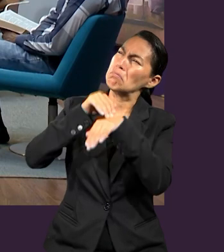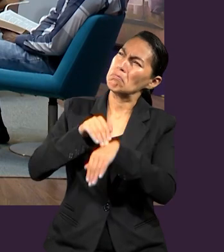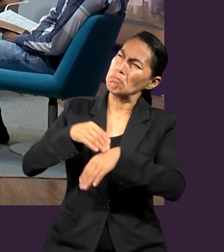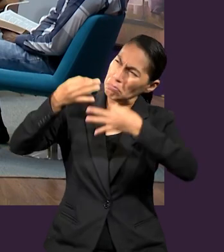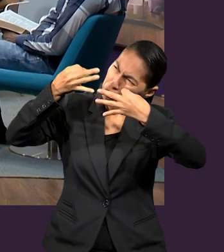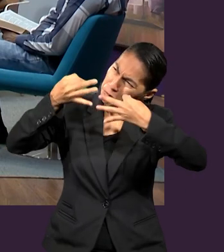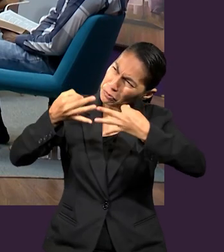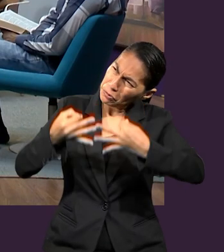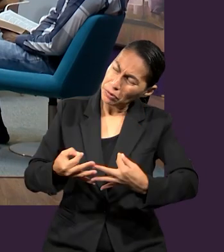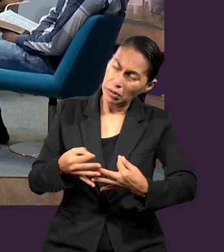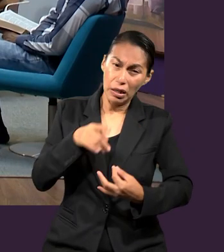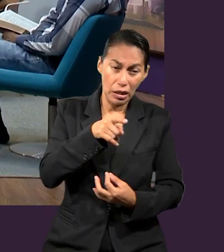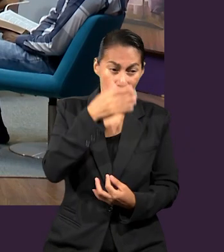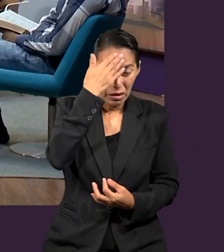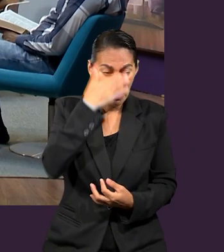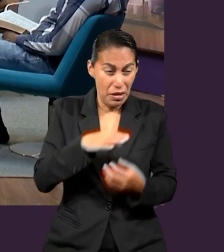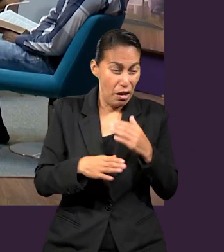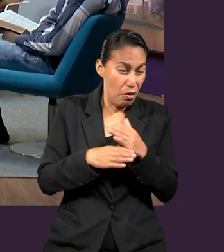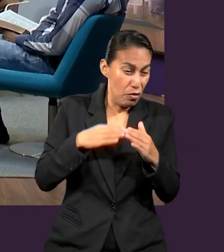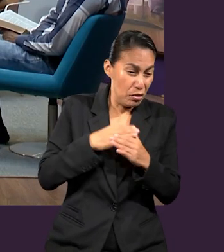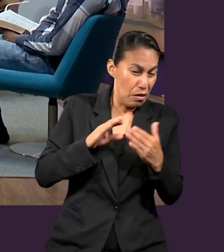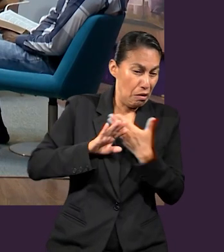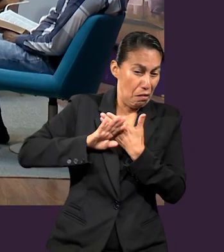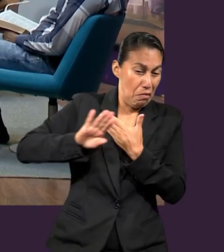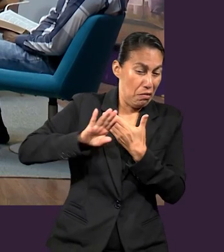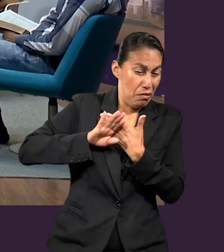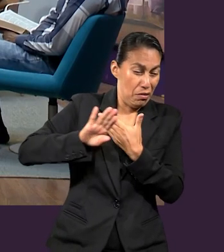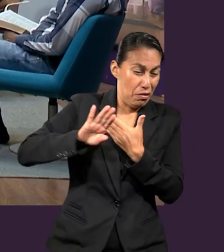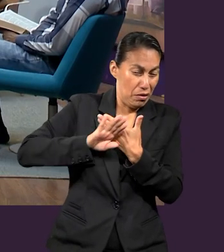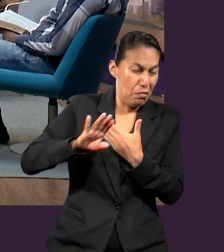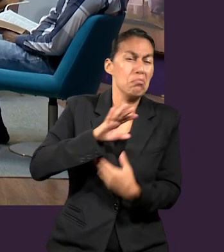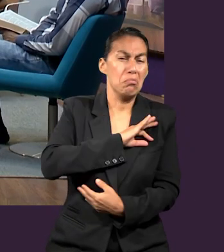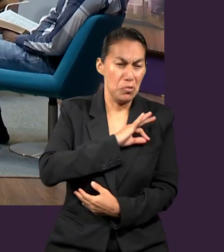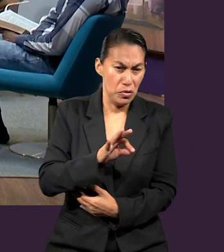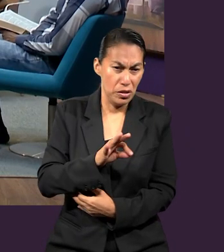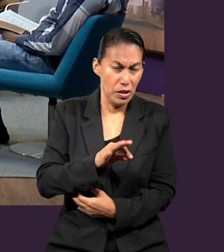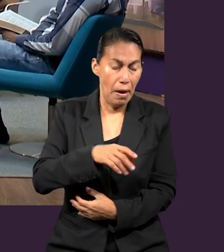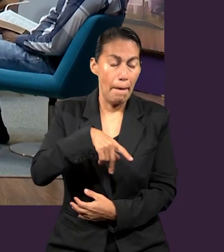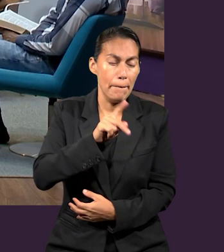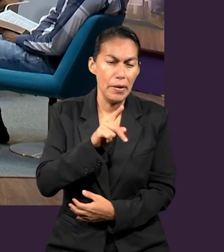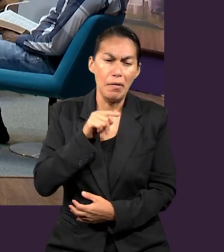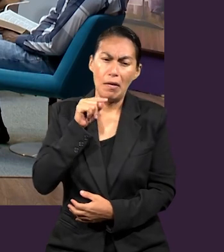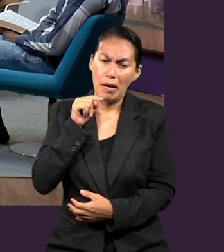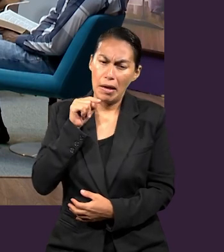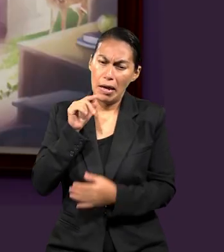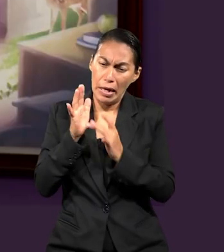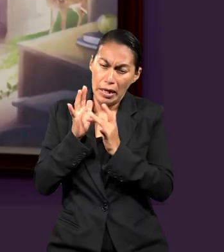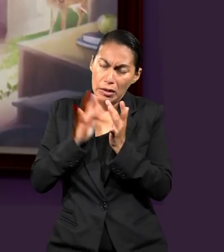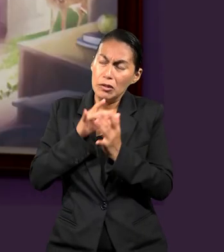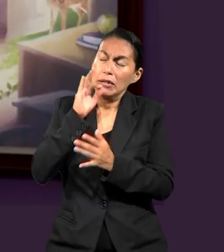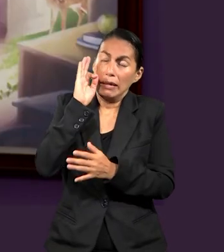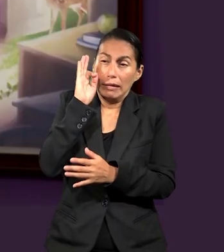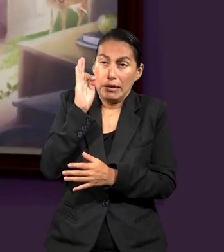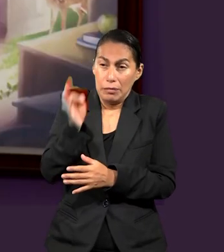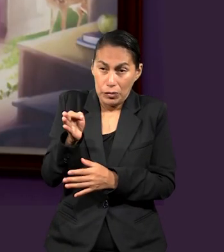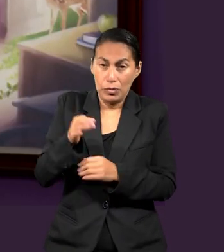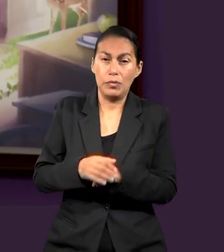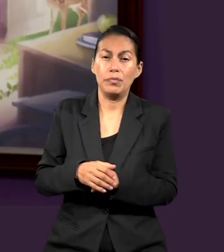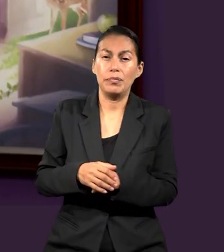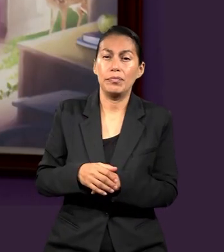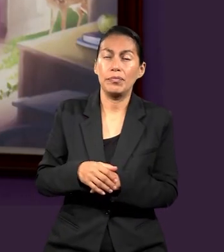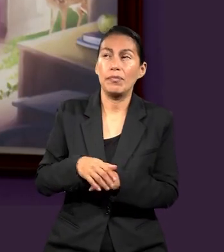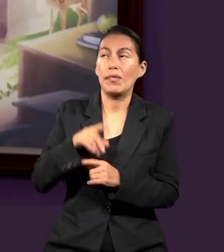Y aún sabiendo que habían cosas que él podría evitarlo, las hizo, porque era algo que sus padres le estaban pidiendo.